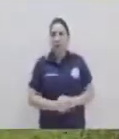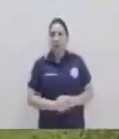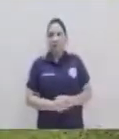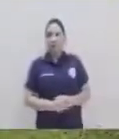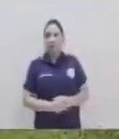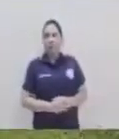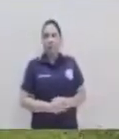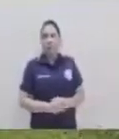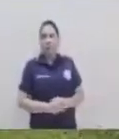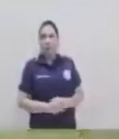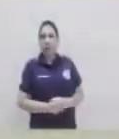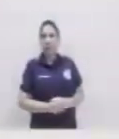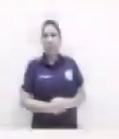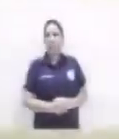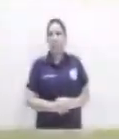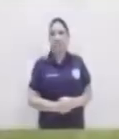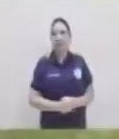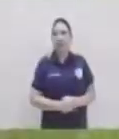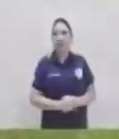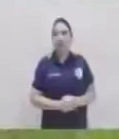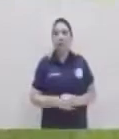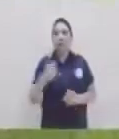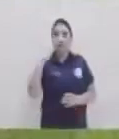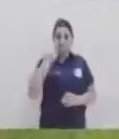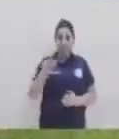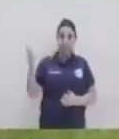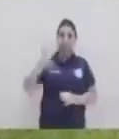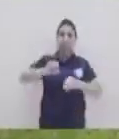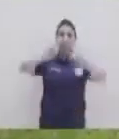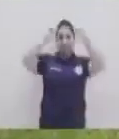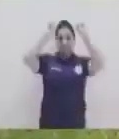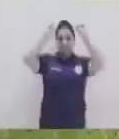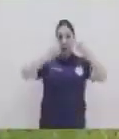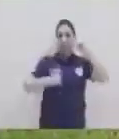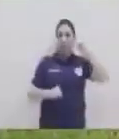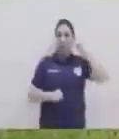ahora el ejercicio va a ser la mochila hacia arriba